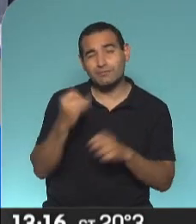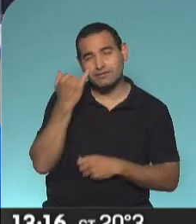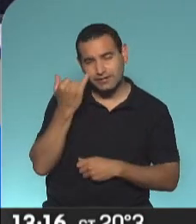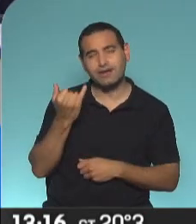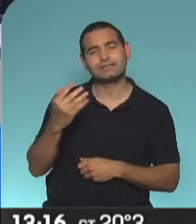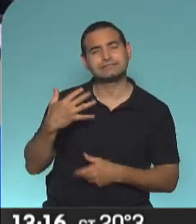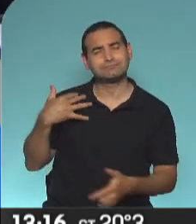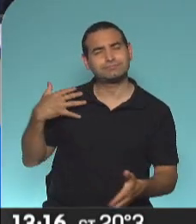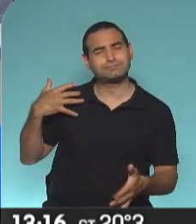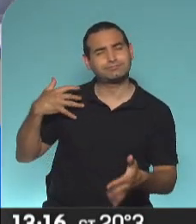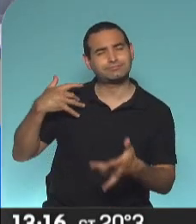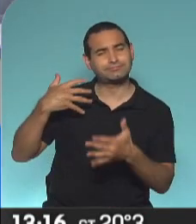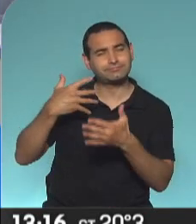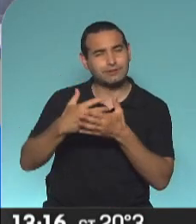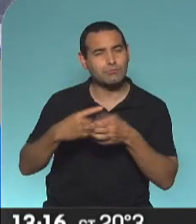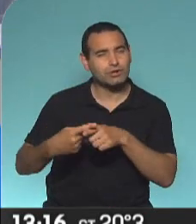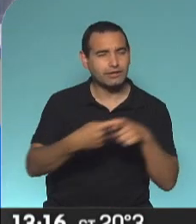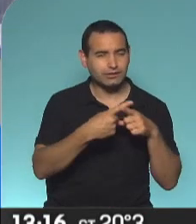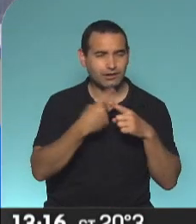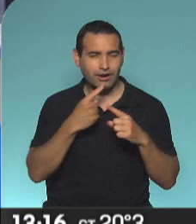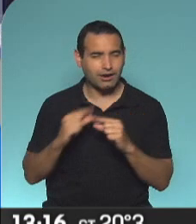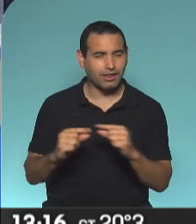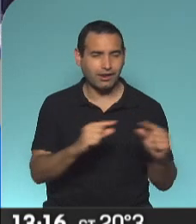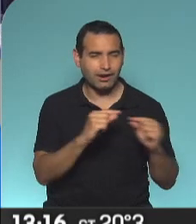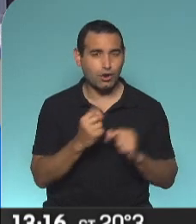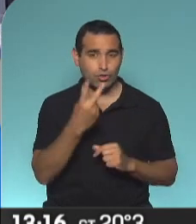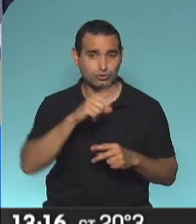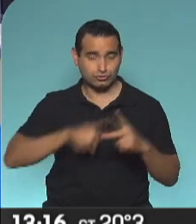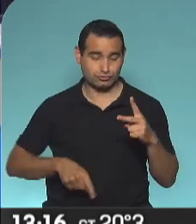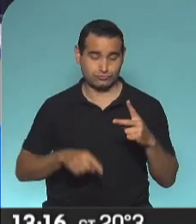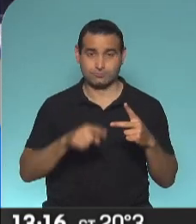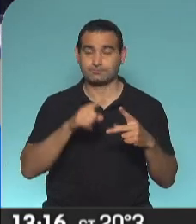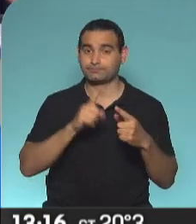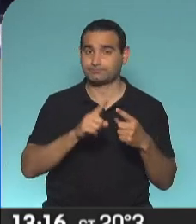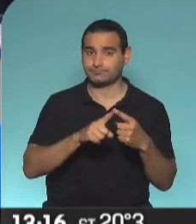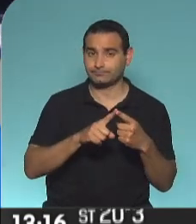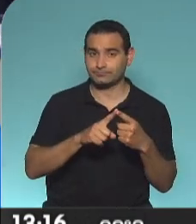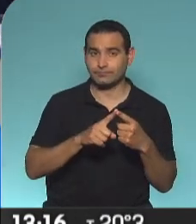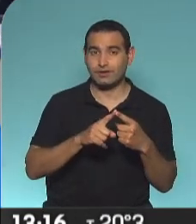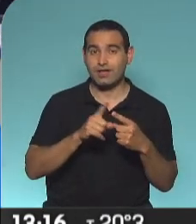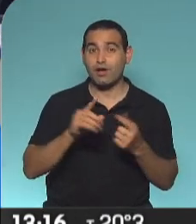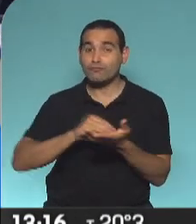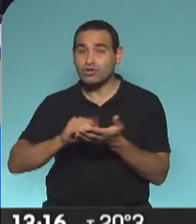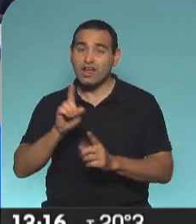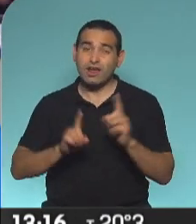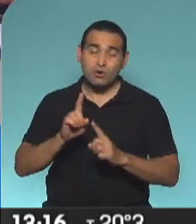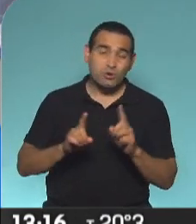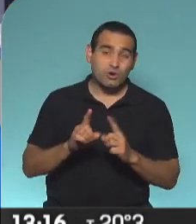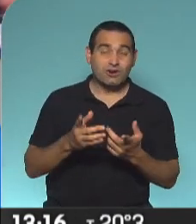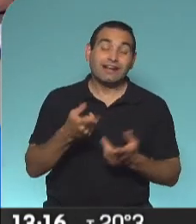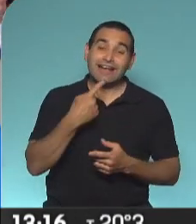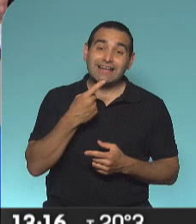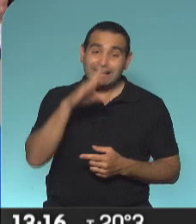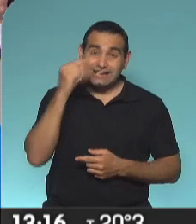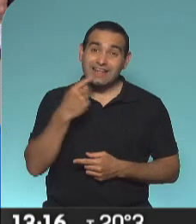mucho tiempo en los pasillos políticos respecto a dos temas. Uno, ¿hay desgaste en algunos funcionarios? Bueno, Cristina